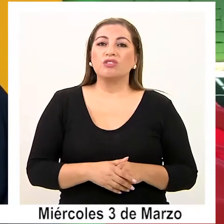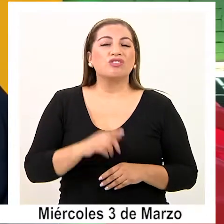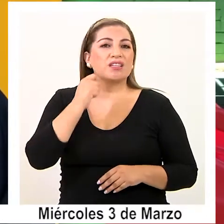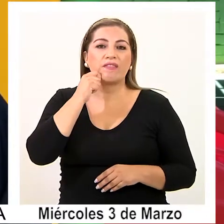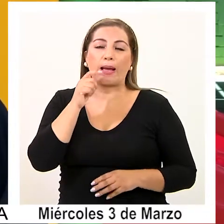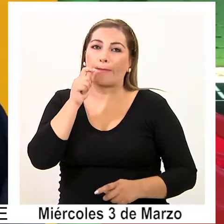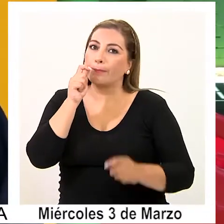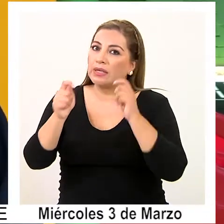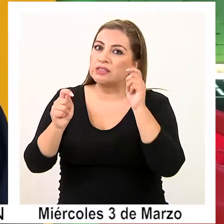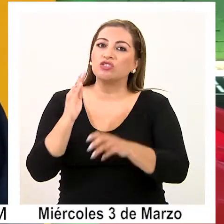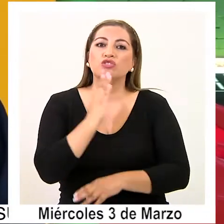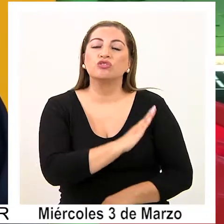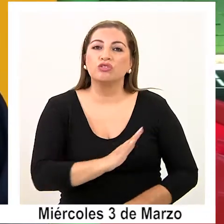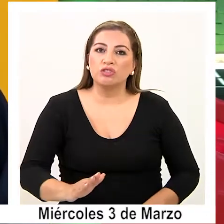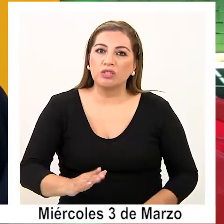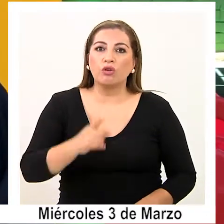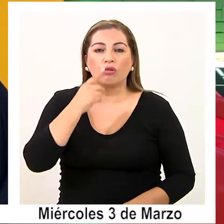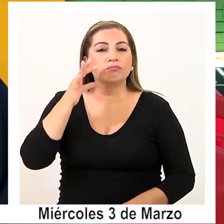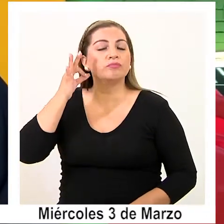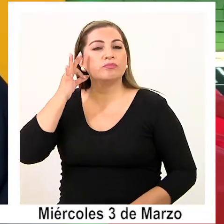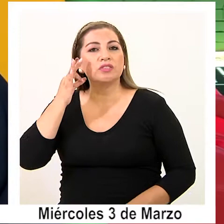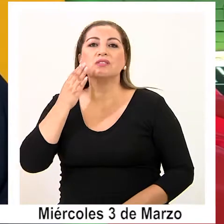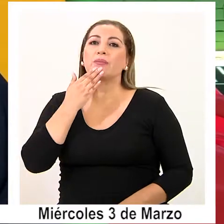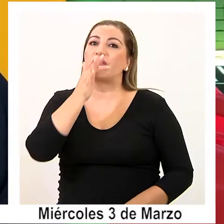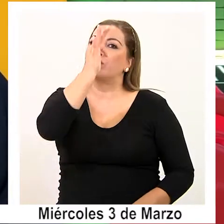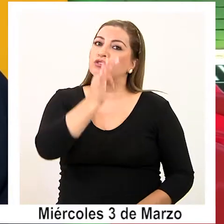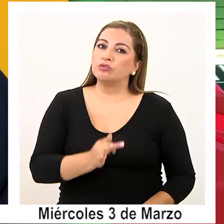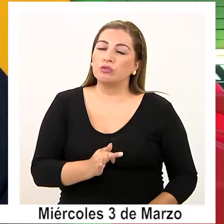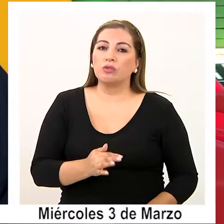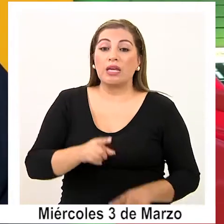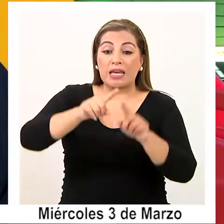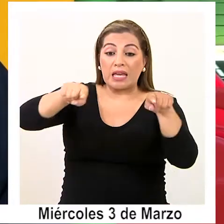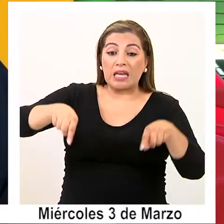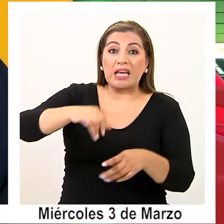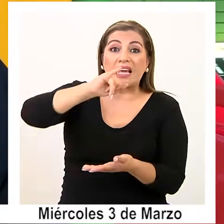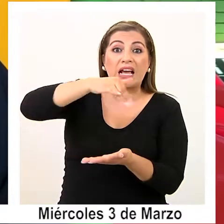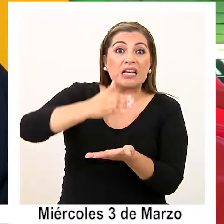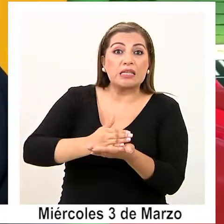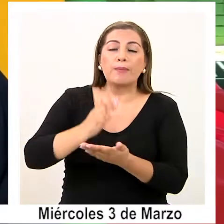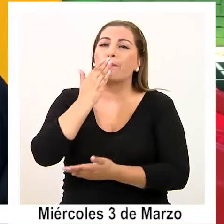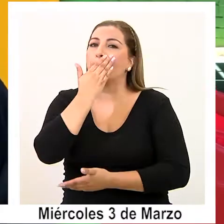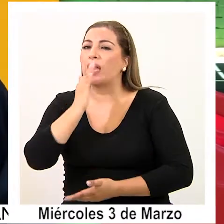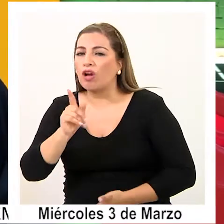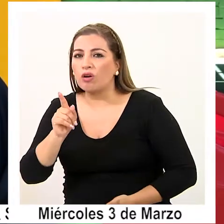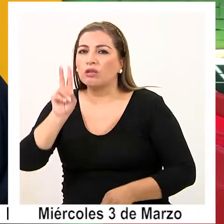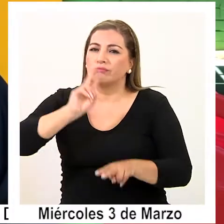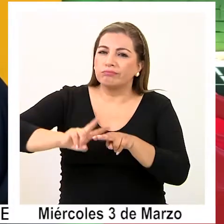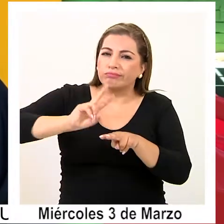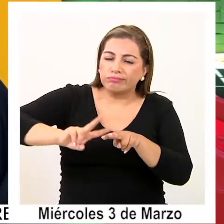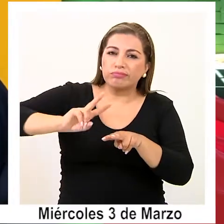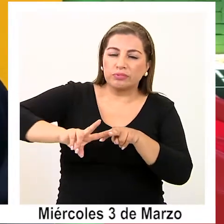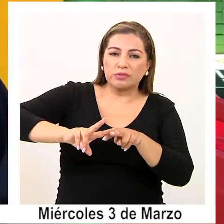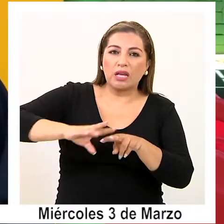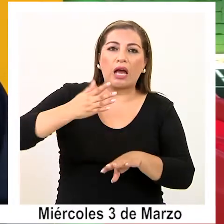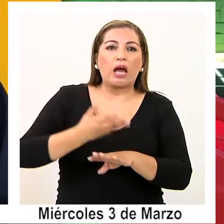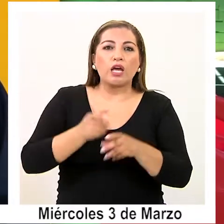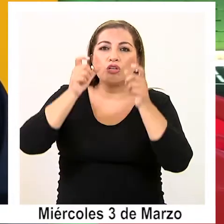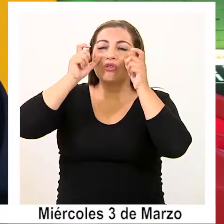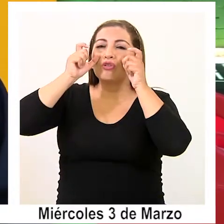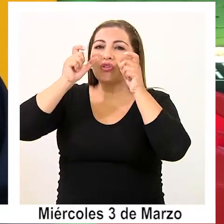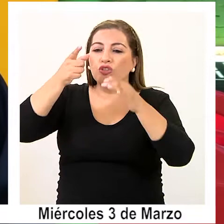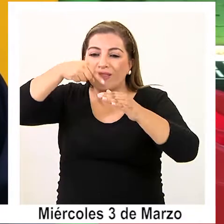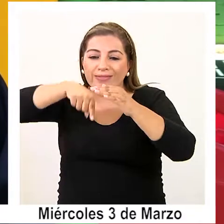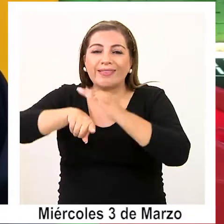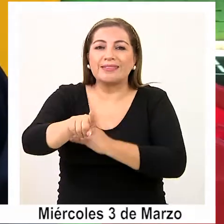riesgo ni a nuestros niños y niñas, a trabajadores. Hemos hecho mejora en nuestros jardines infantiles para que aquello ocurra. Tenemos control de acceso